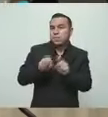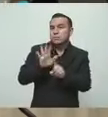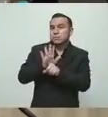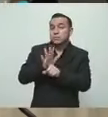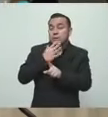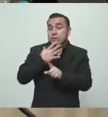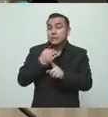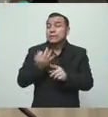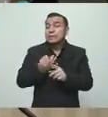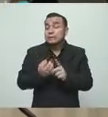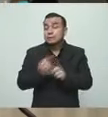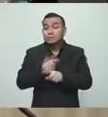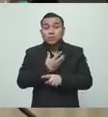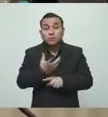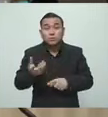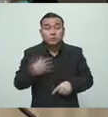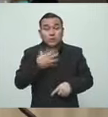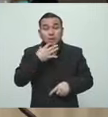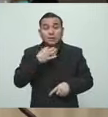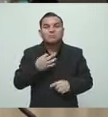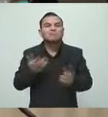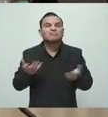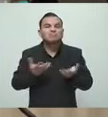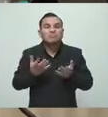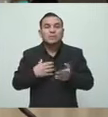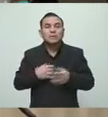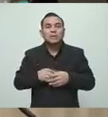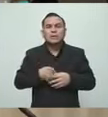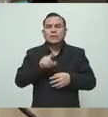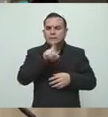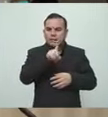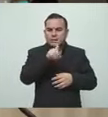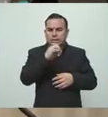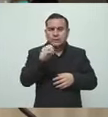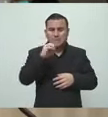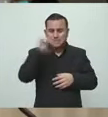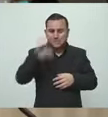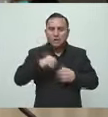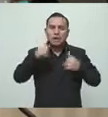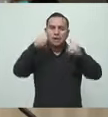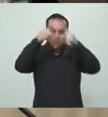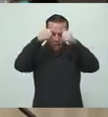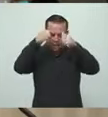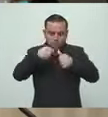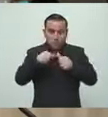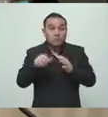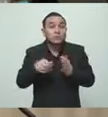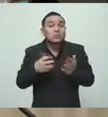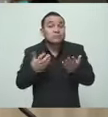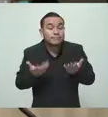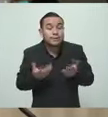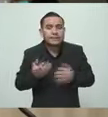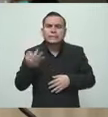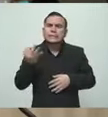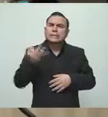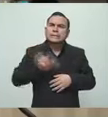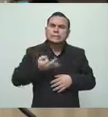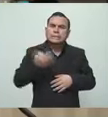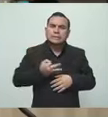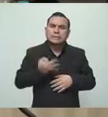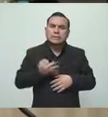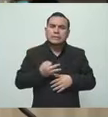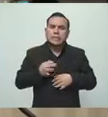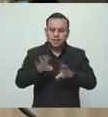pasa. Y todos han estado 100% de acuerdo con nosotros en la imperiosa necesidad de hacer una